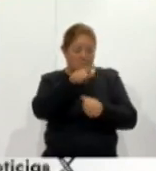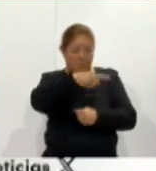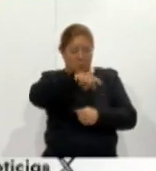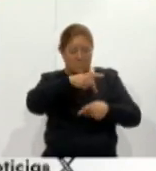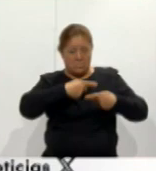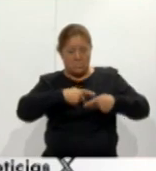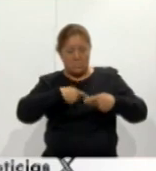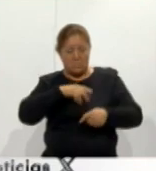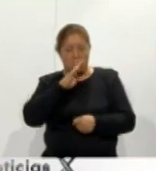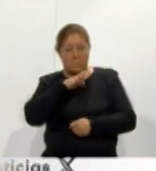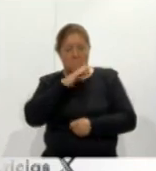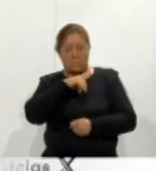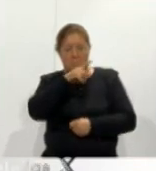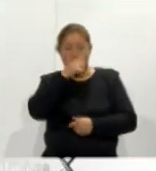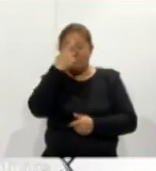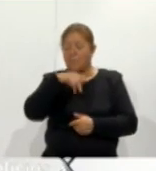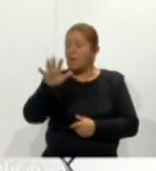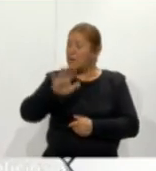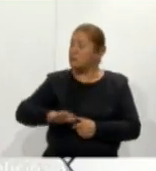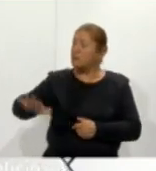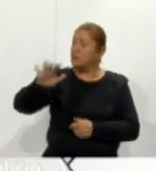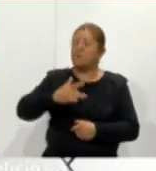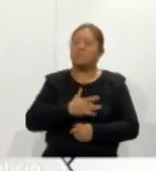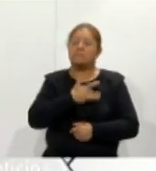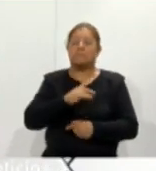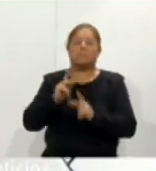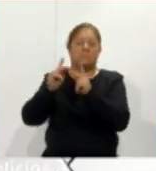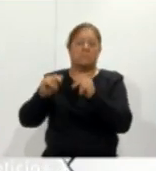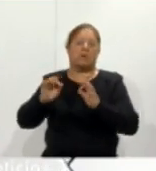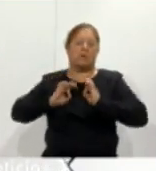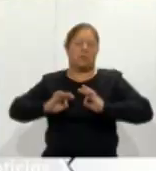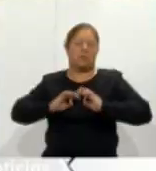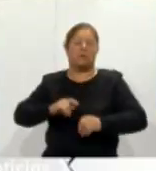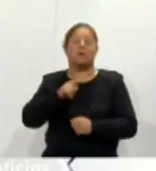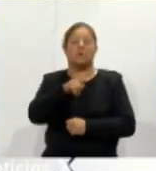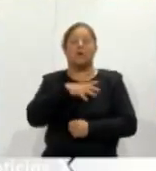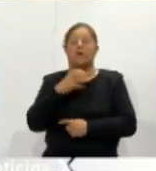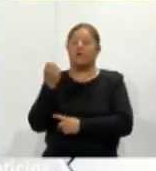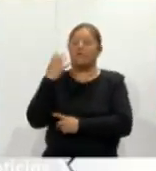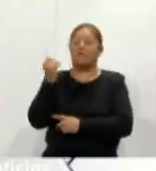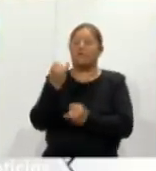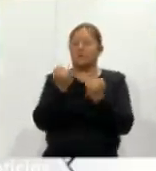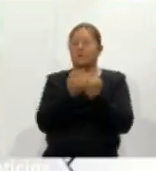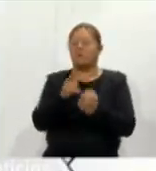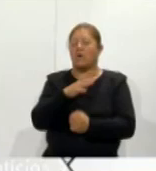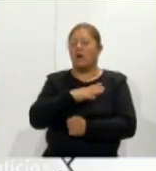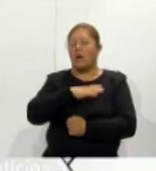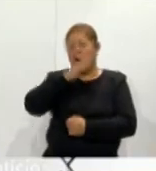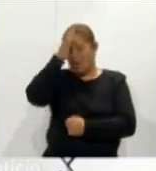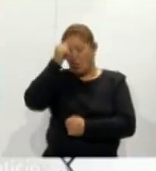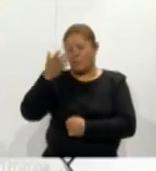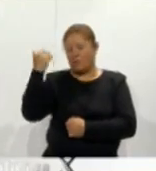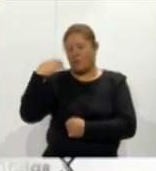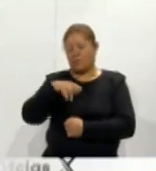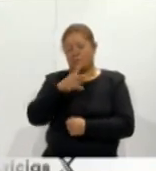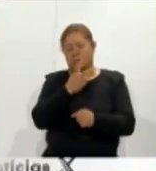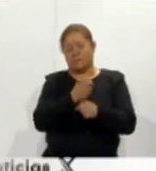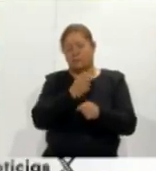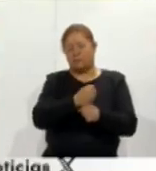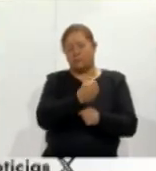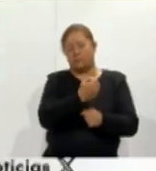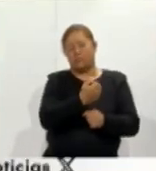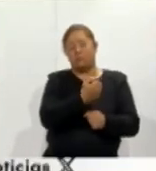paz y bienestar de nuestra región. En la conferencia también se dio seguimiento a los acuerdos tomados en la reunión correspondiente al segundo semestre de